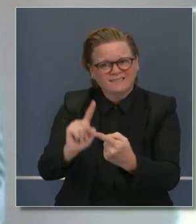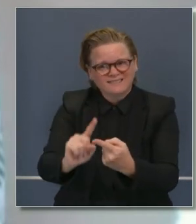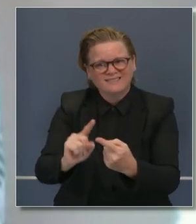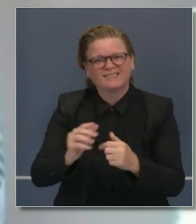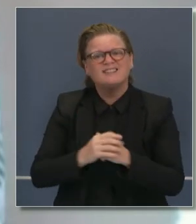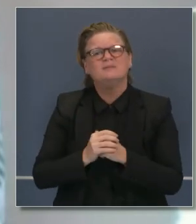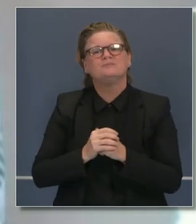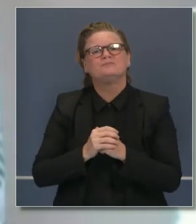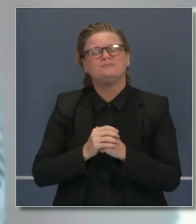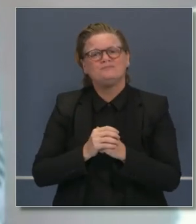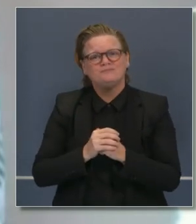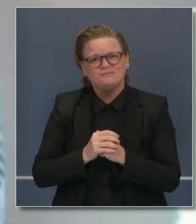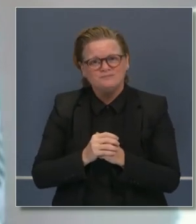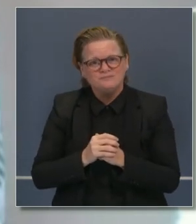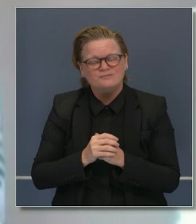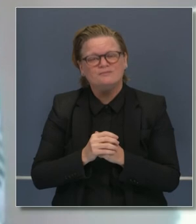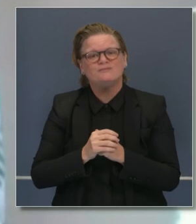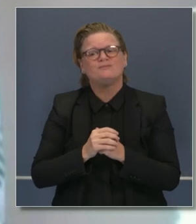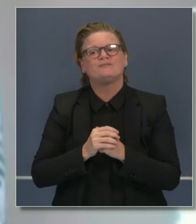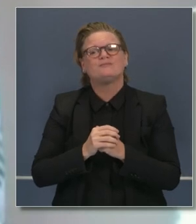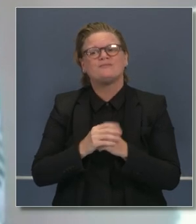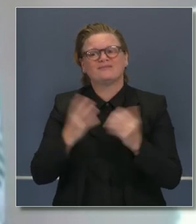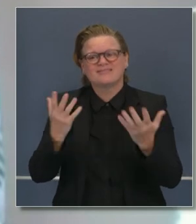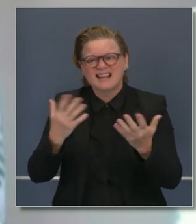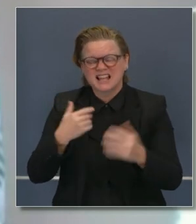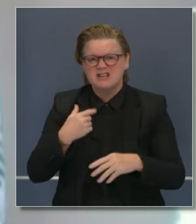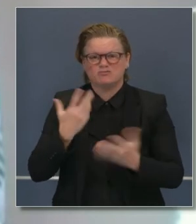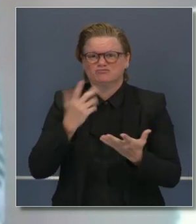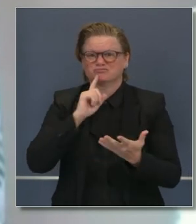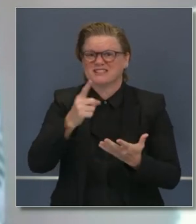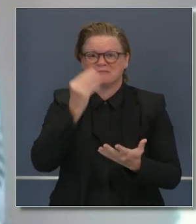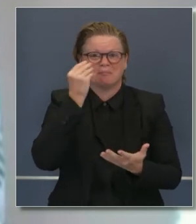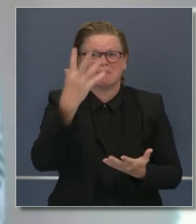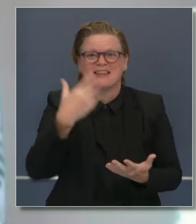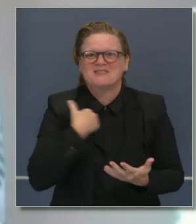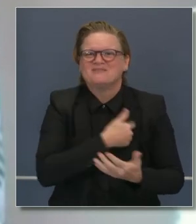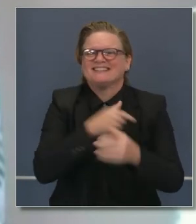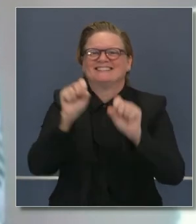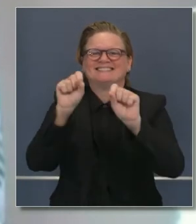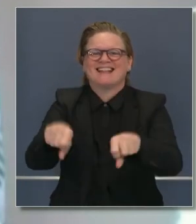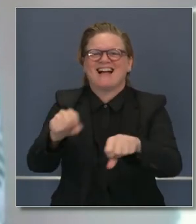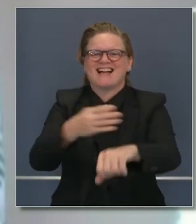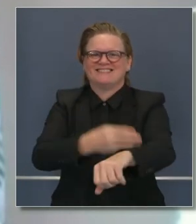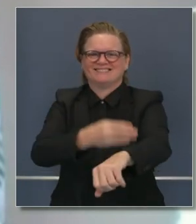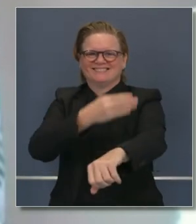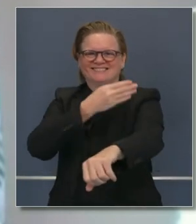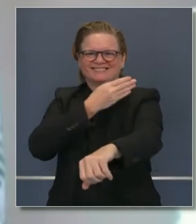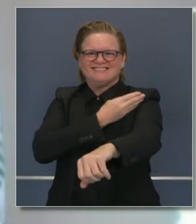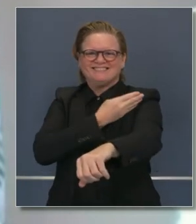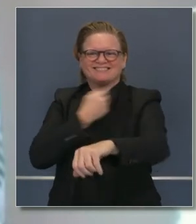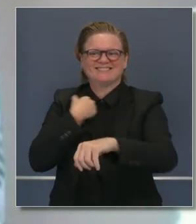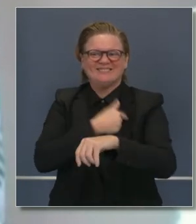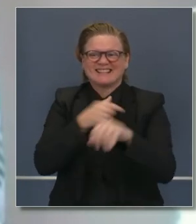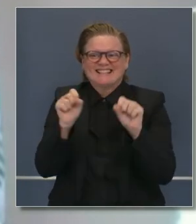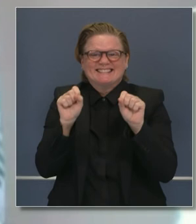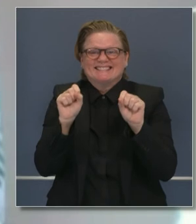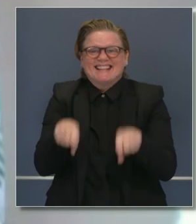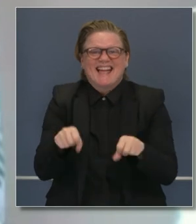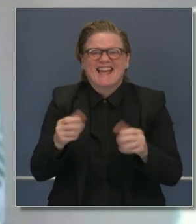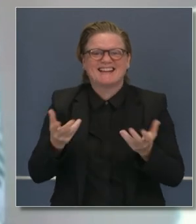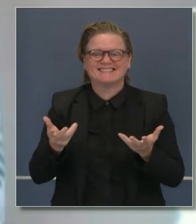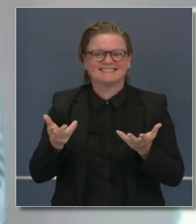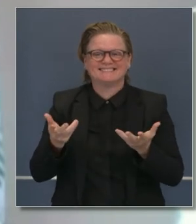es que podemos seguir siendo más quirúrgicos con lo que hacemos y podemos prescribirlo por un periodo de tiempo más largo.